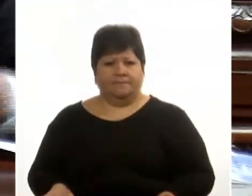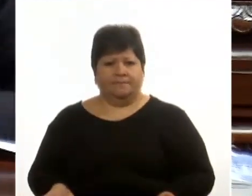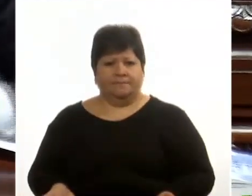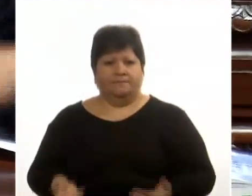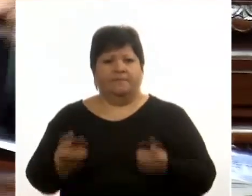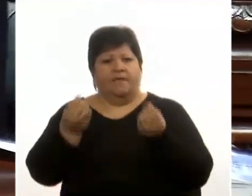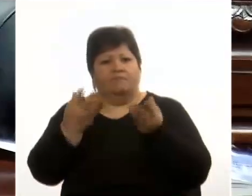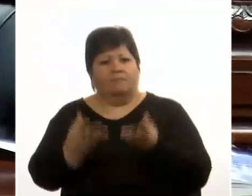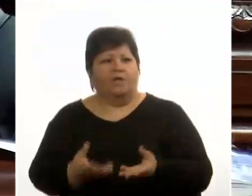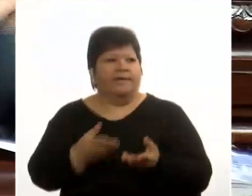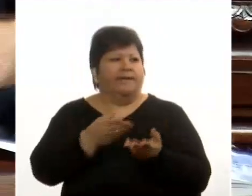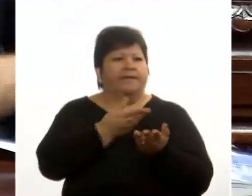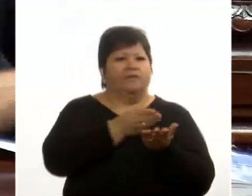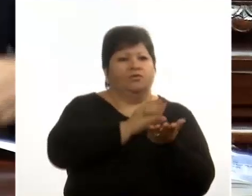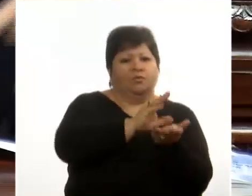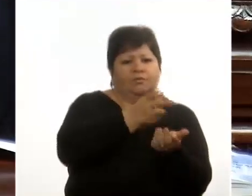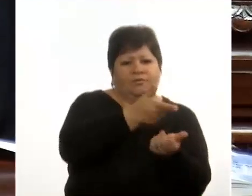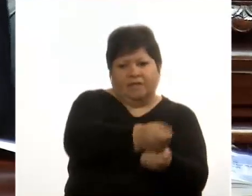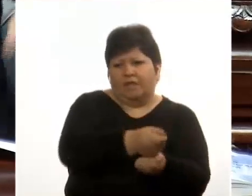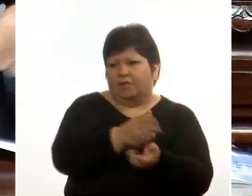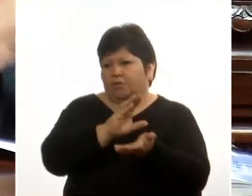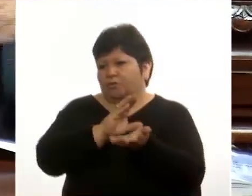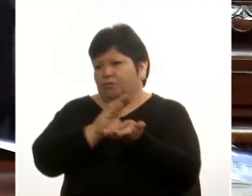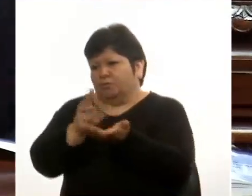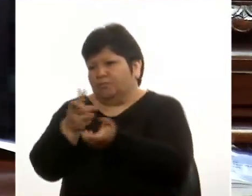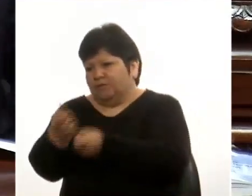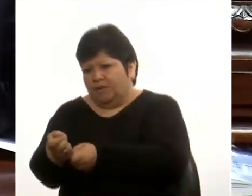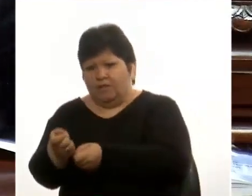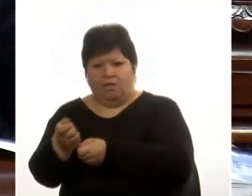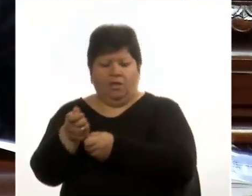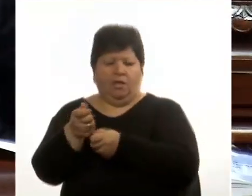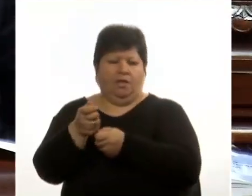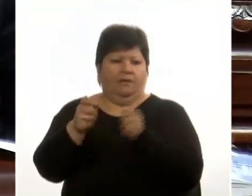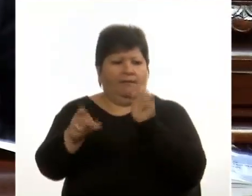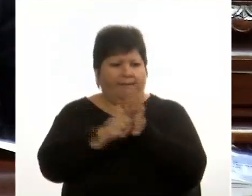Porque pasamos de subsidio a subsidio. En ley creamos un fondo.